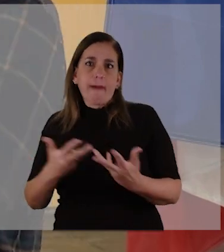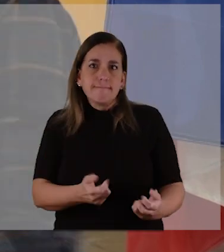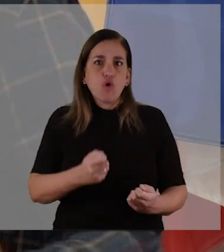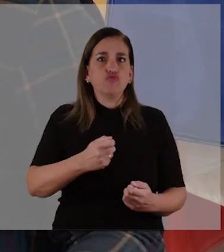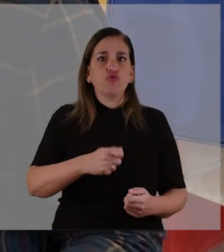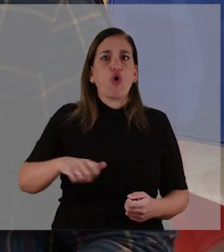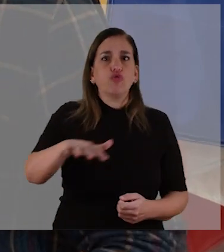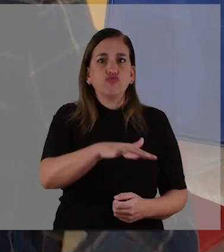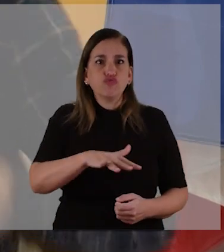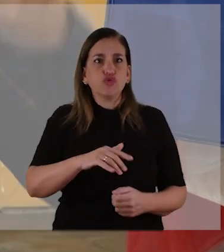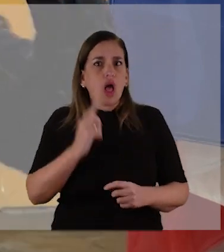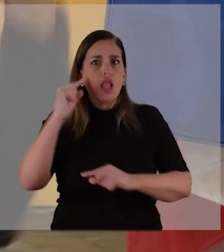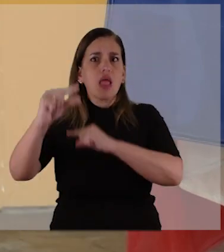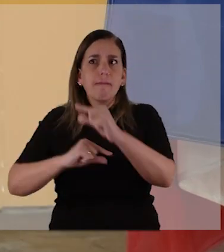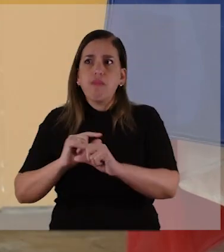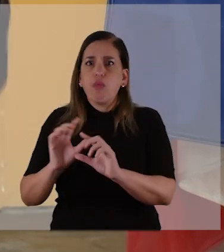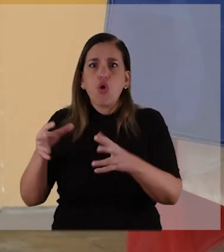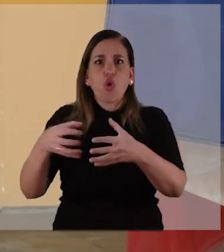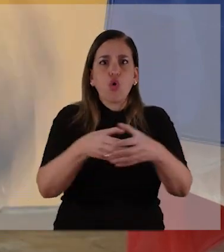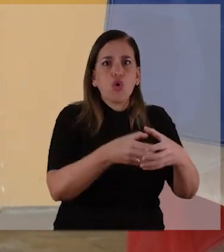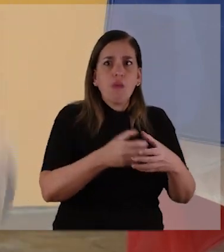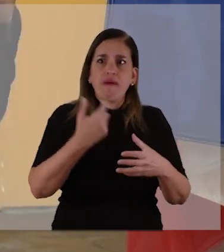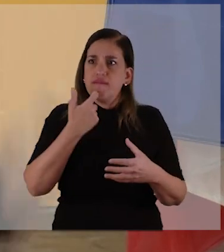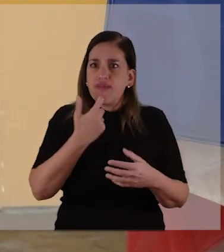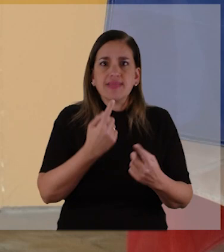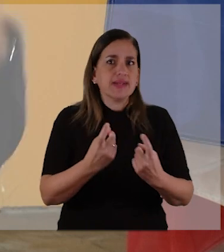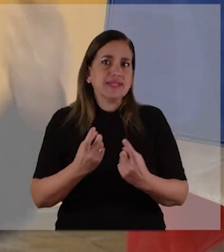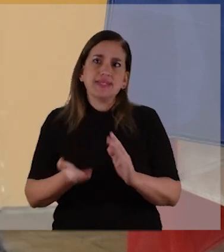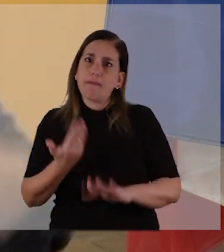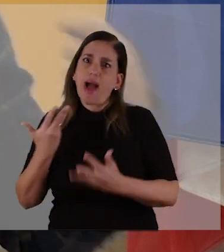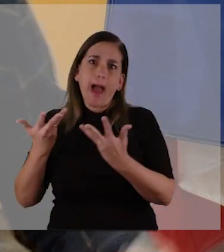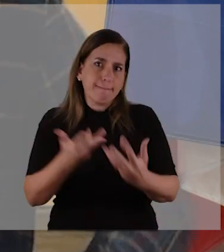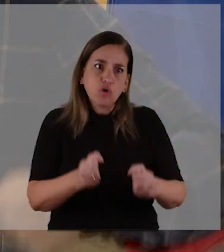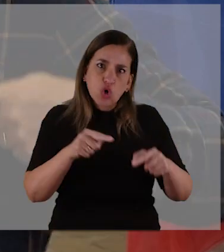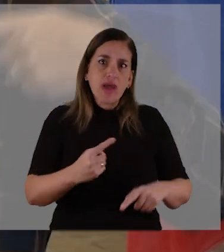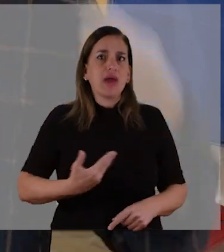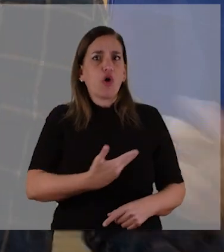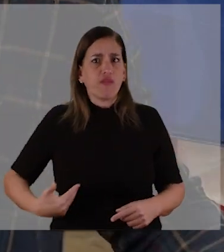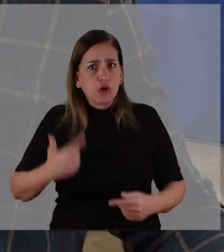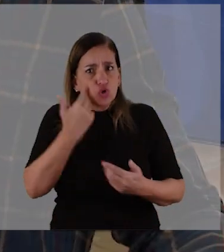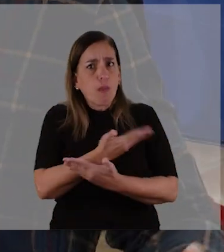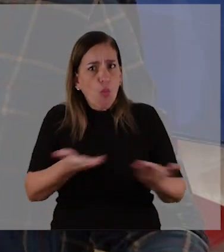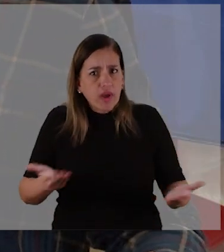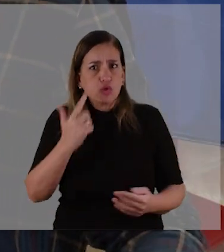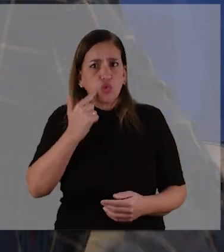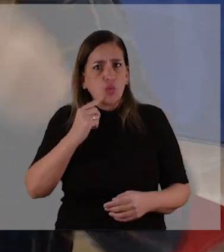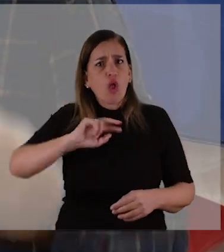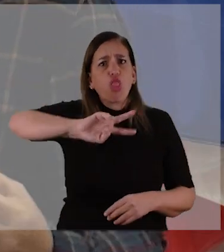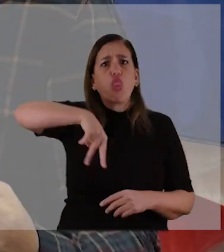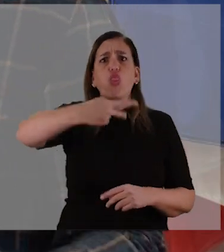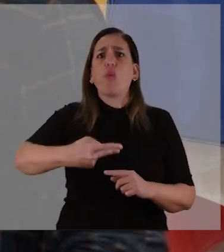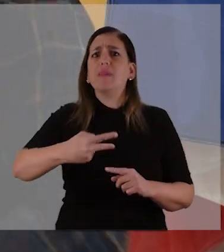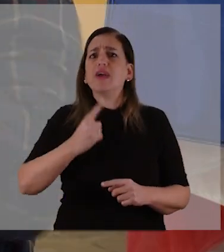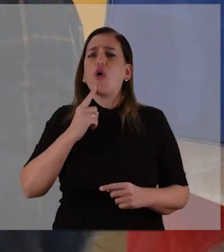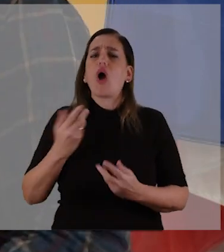una fuerte asistencia social. El Gobierno continuamente fue levantando lo que quedaba tirado al costado del camino. Y lo